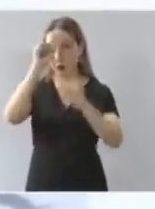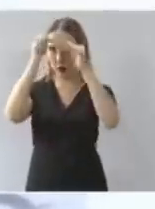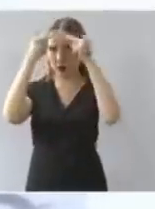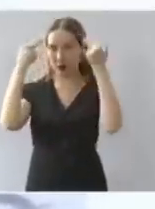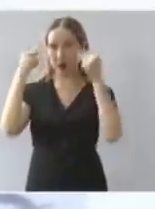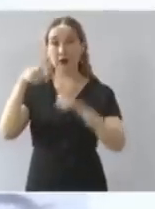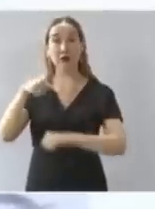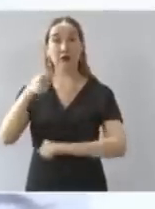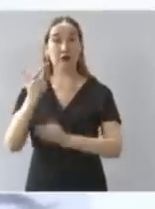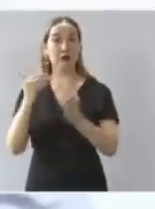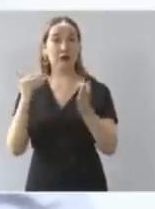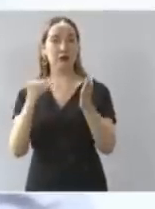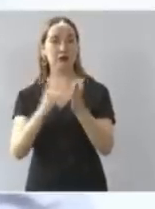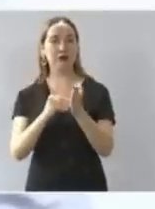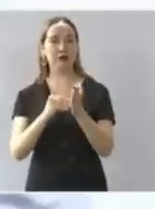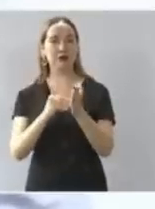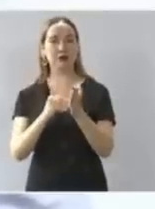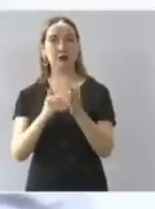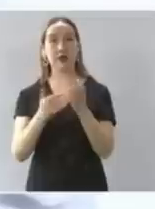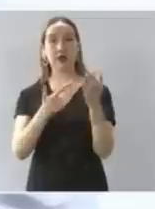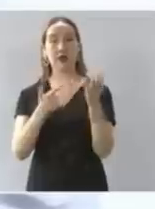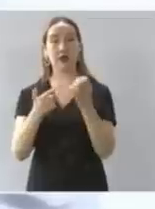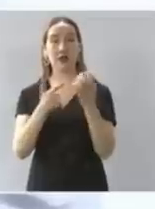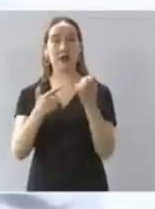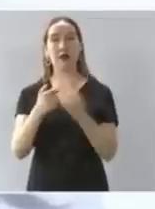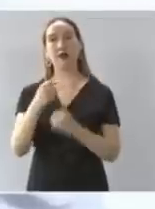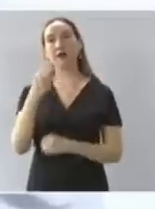.702